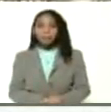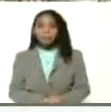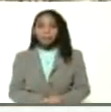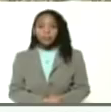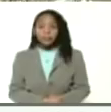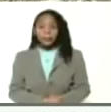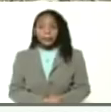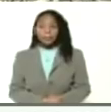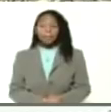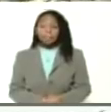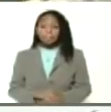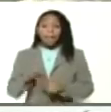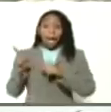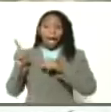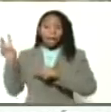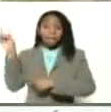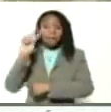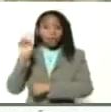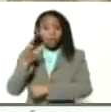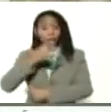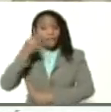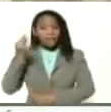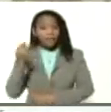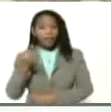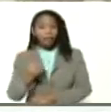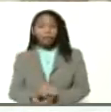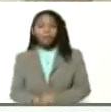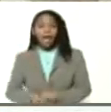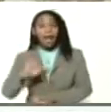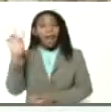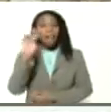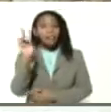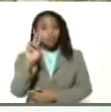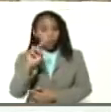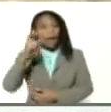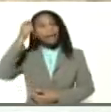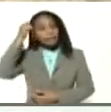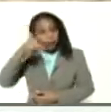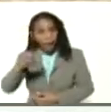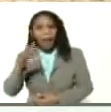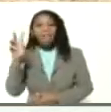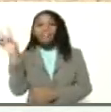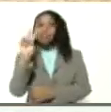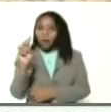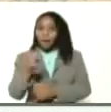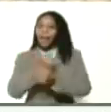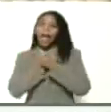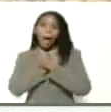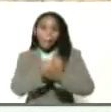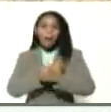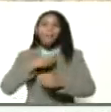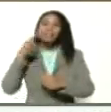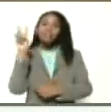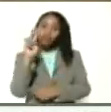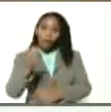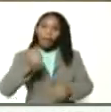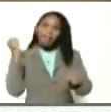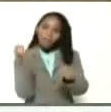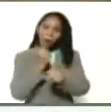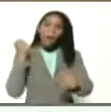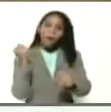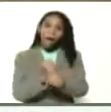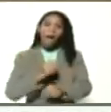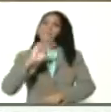Bueno, ahí está la Venezuela de verdad, la Venezuela que cree, la Venezuela que ama, la Venezuela que trabaja, la